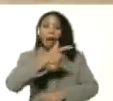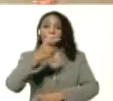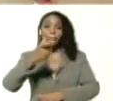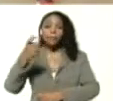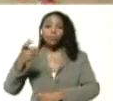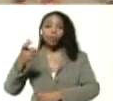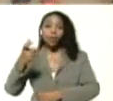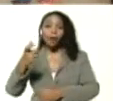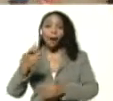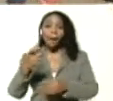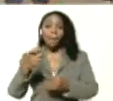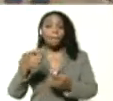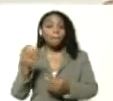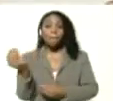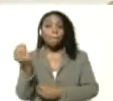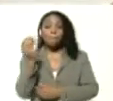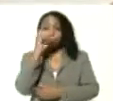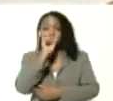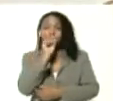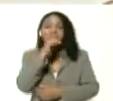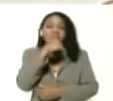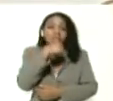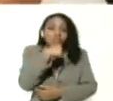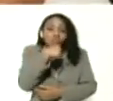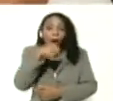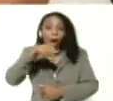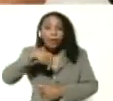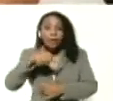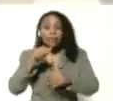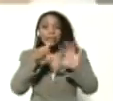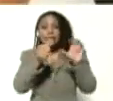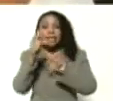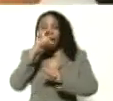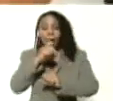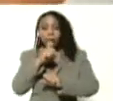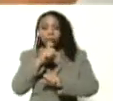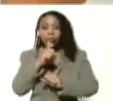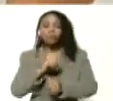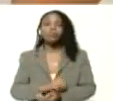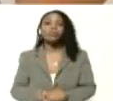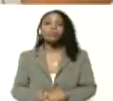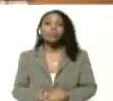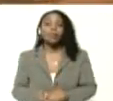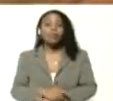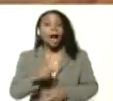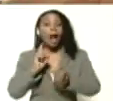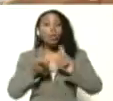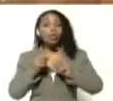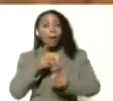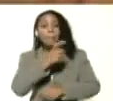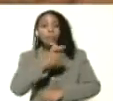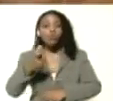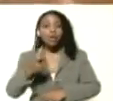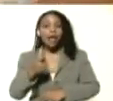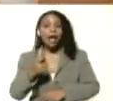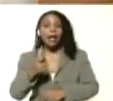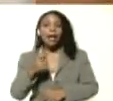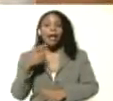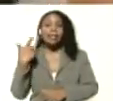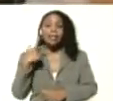mayores de 60 años en el país. Y las personas que tienen algún tipo de